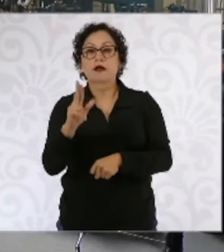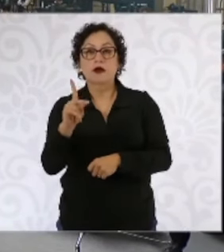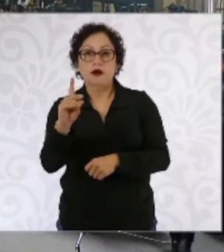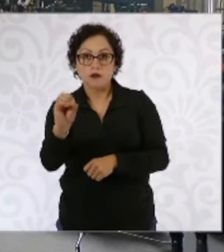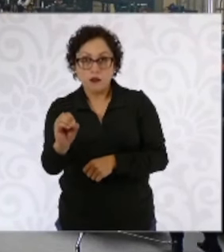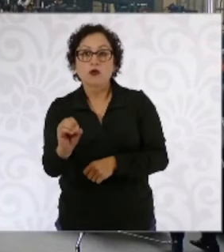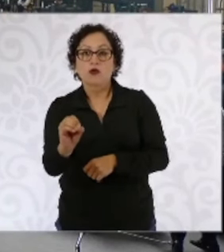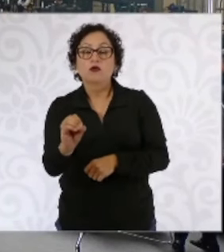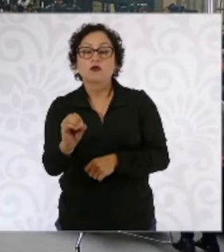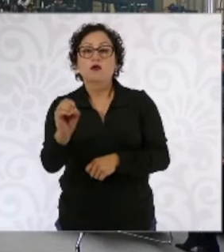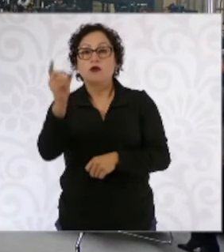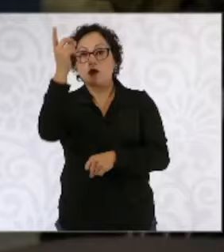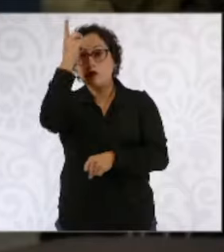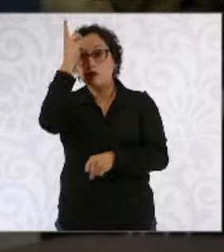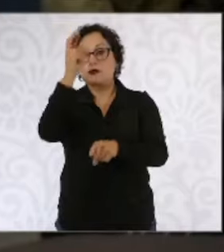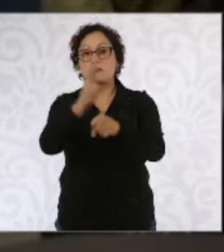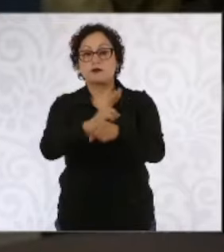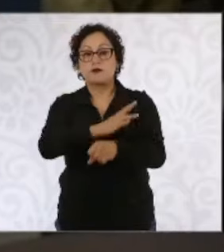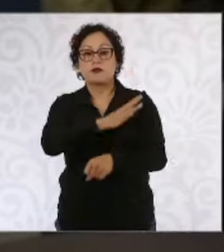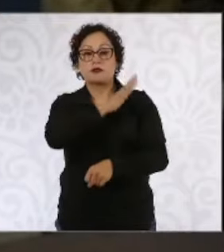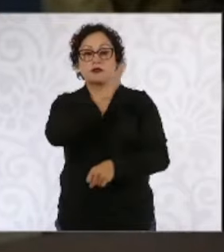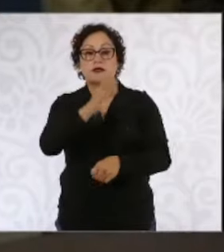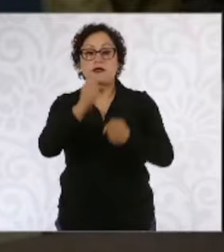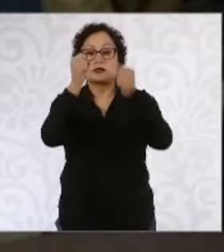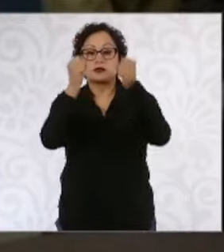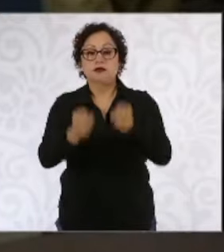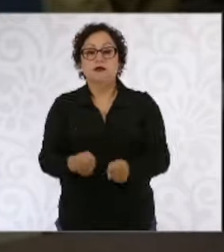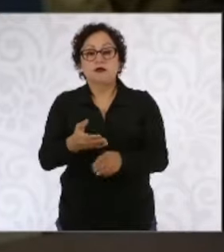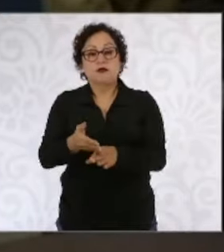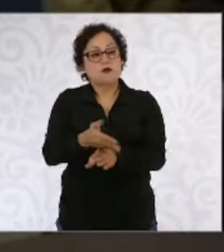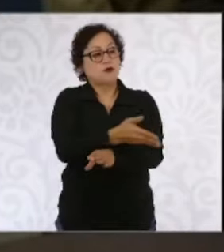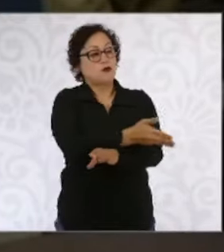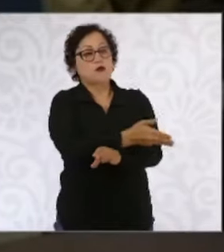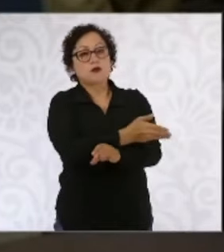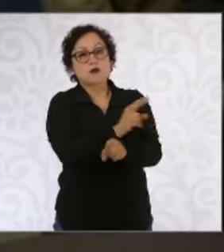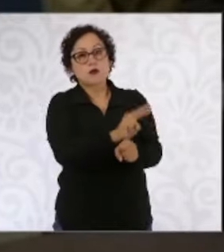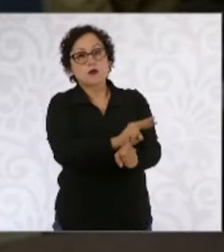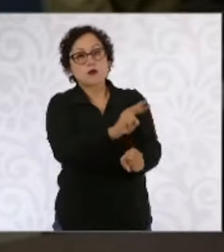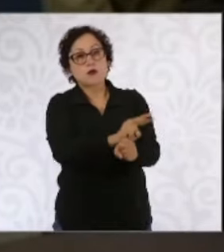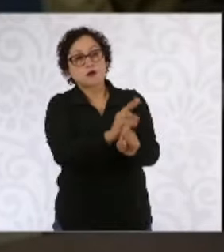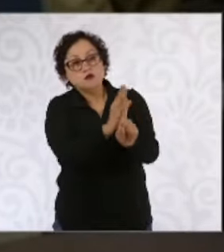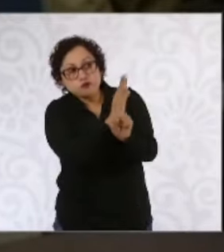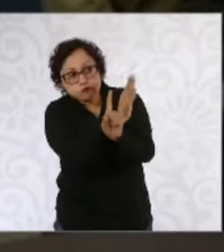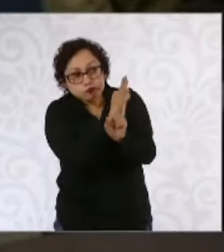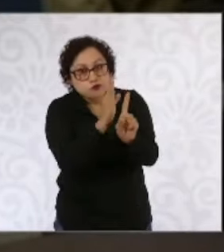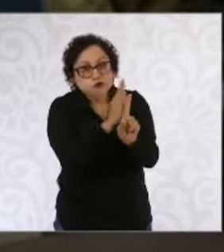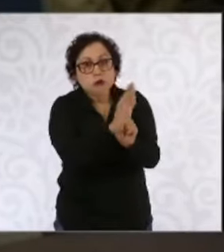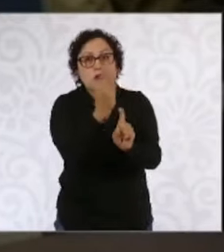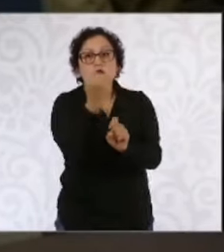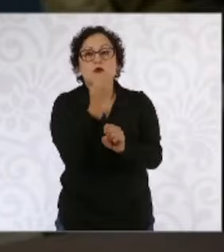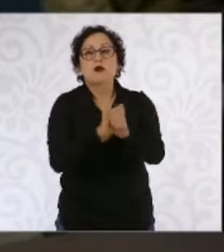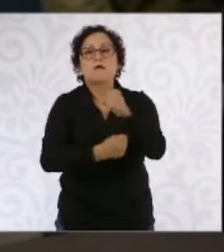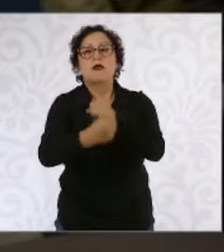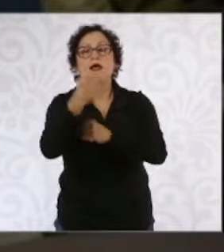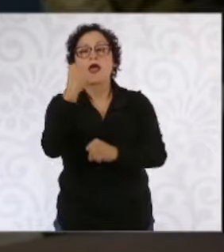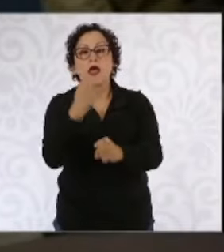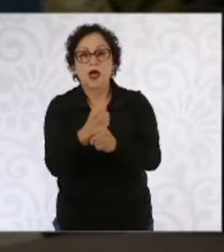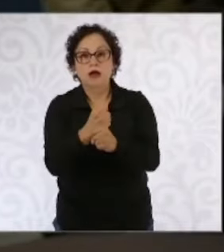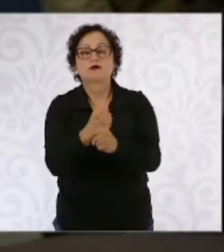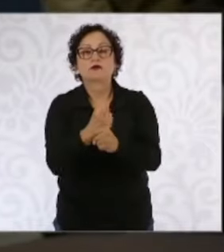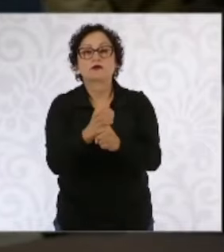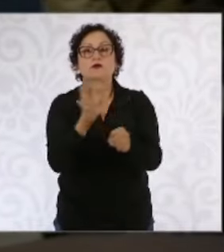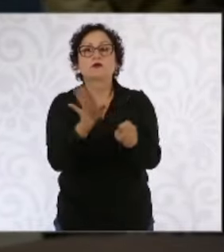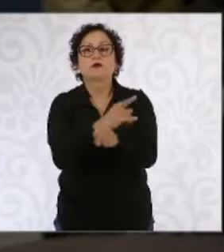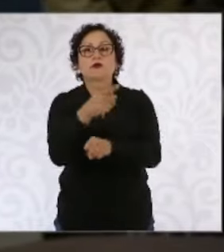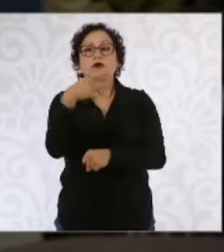Dirección Federal de Seguridad la espió aproximadamente durante nueve años por su movimiento, por su